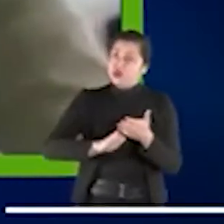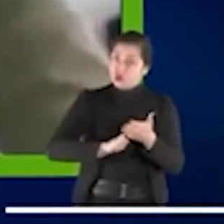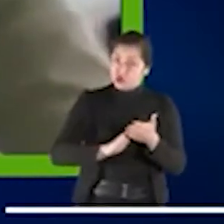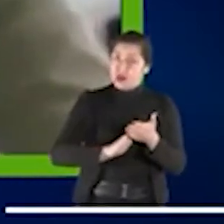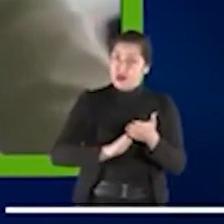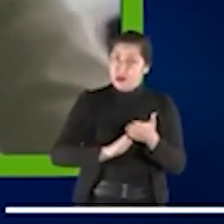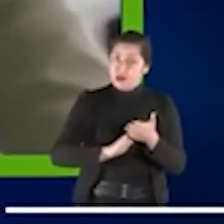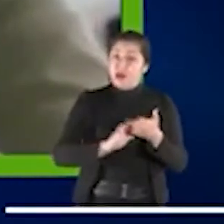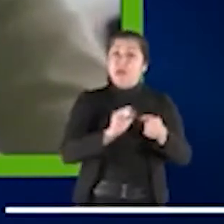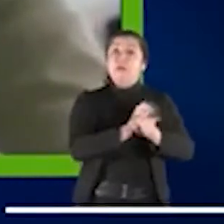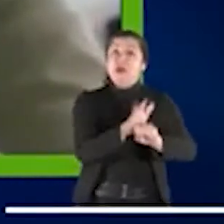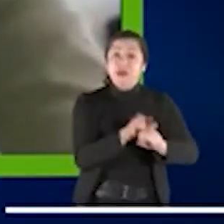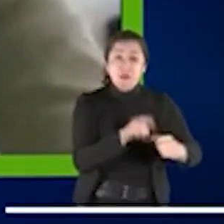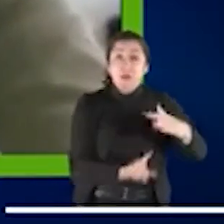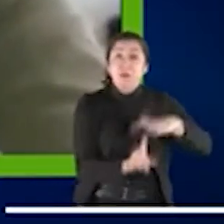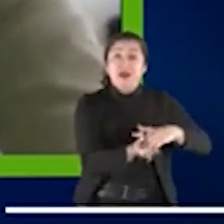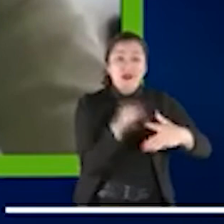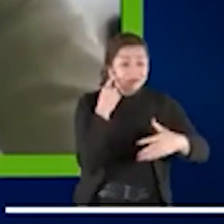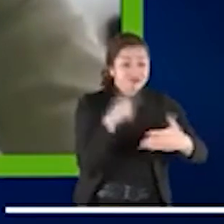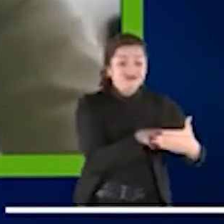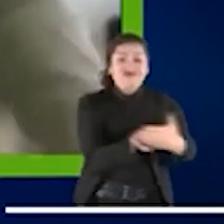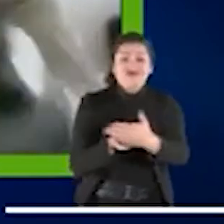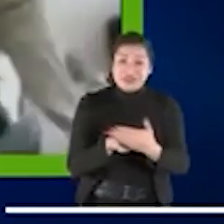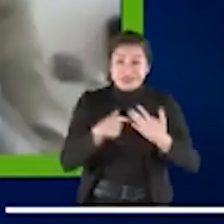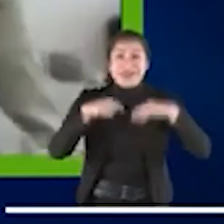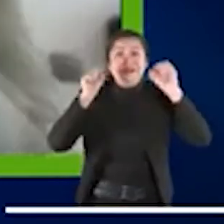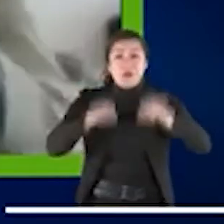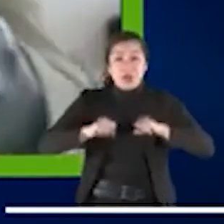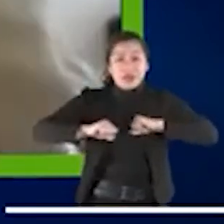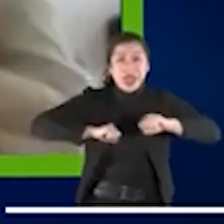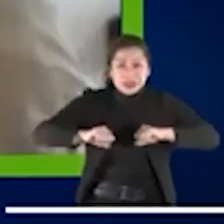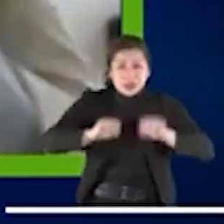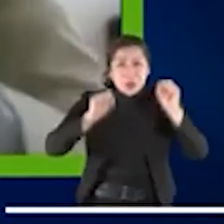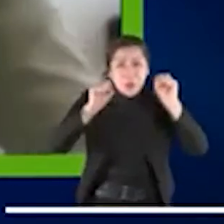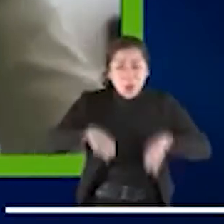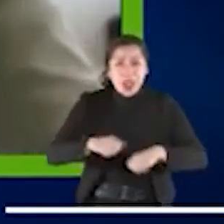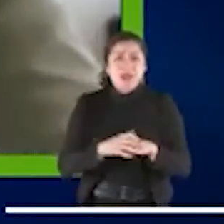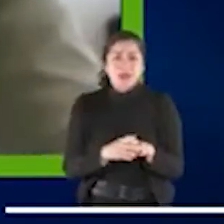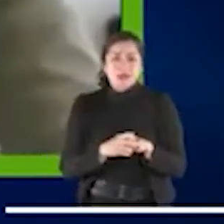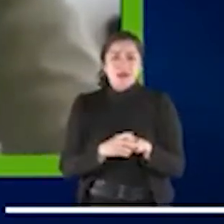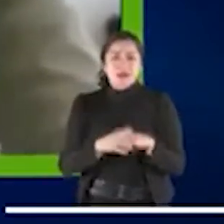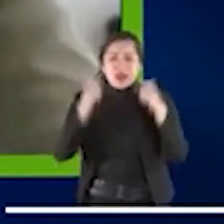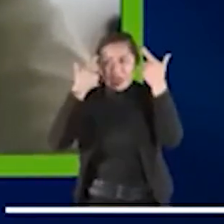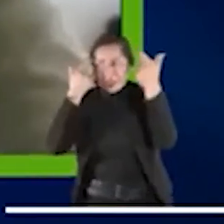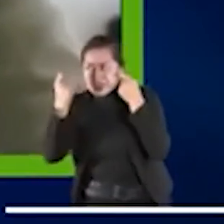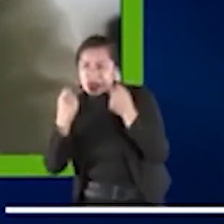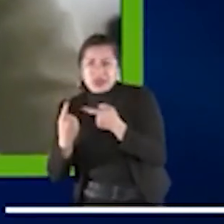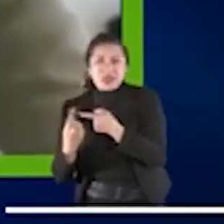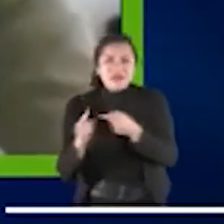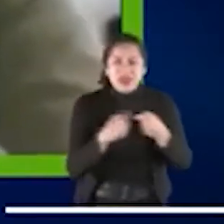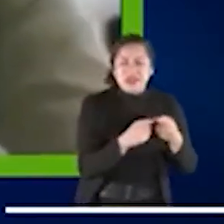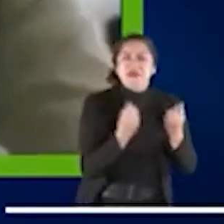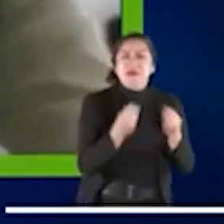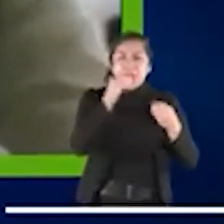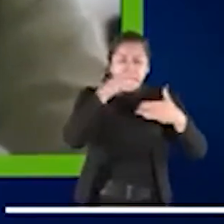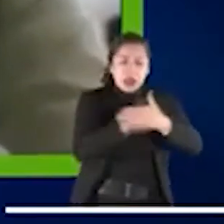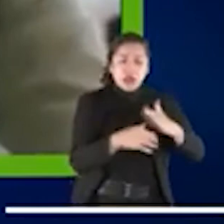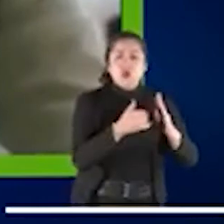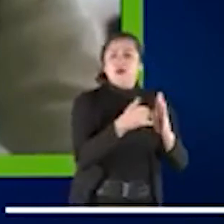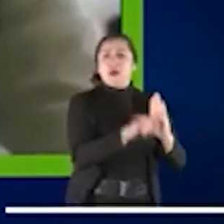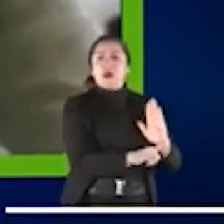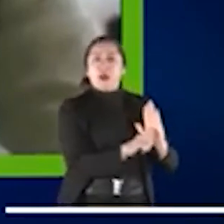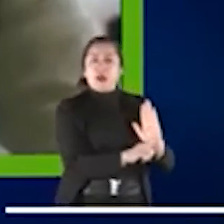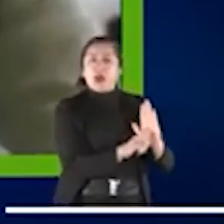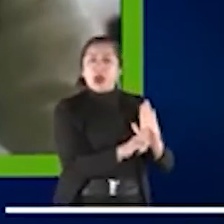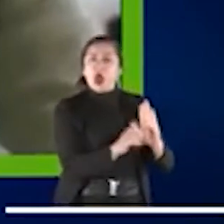pandemia nos ha dado la razón. ¿De acuerdo? Es posible gestionar un no internamiento en el estadio previo y el desinternamiento cuando el